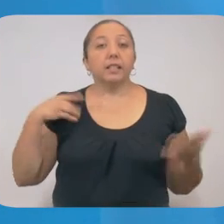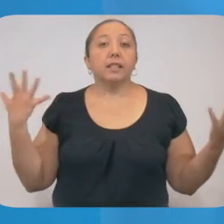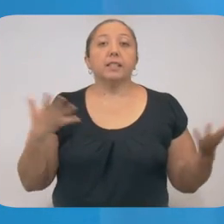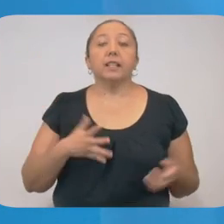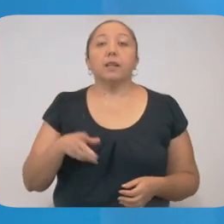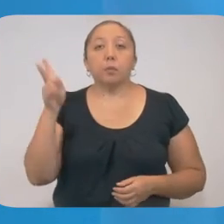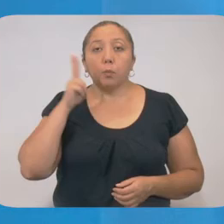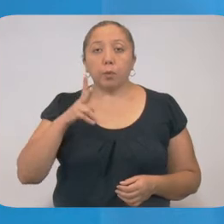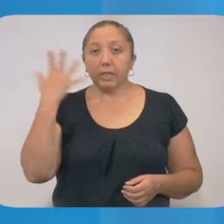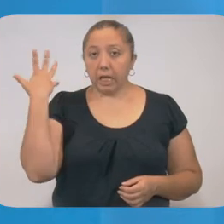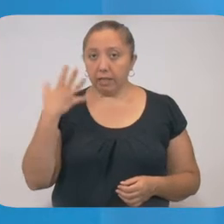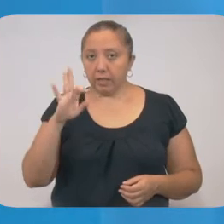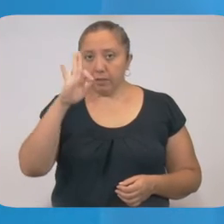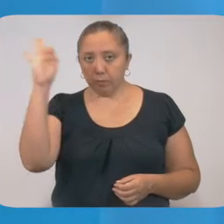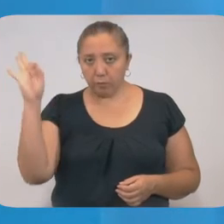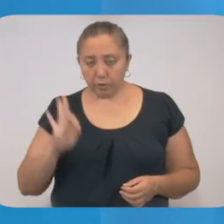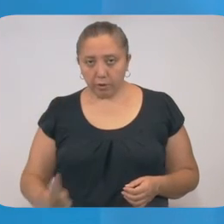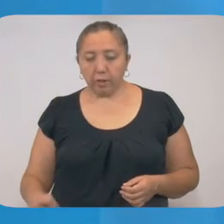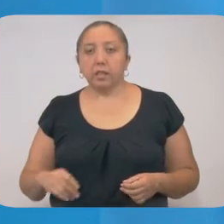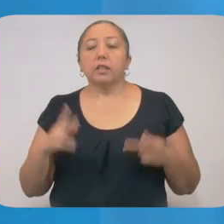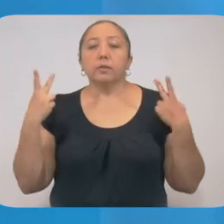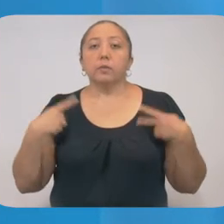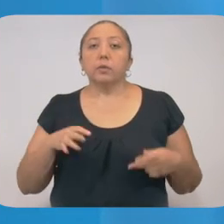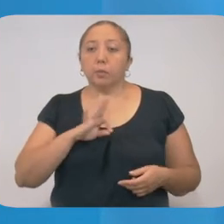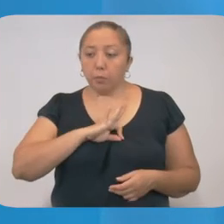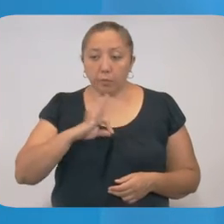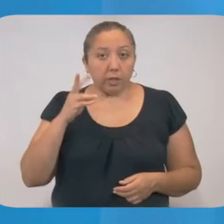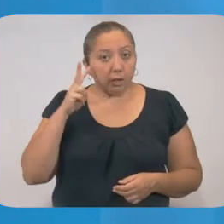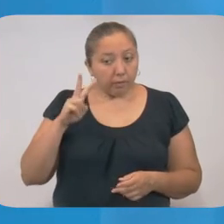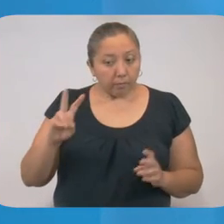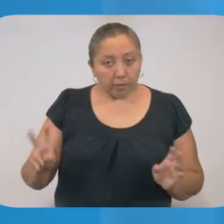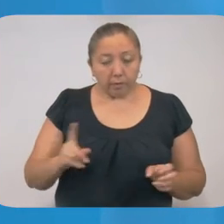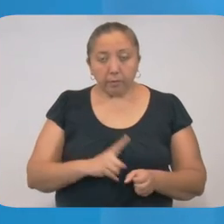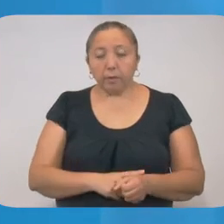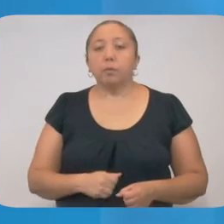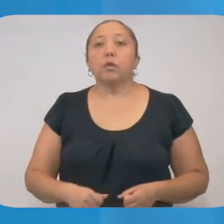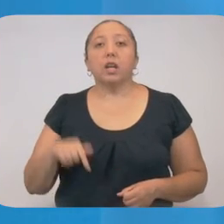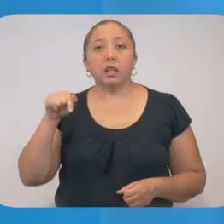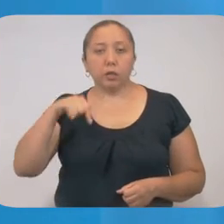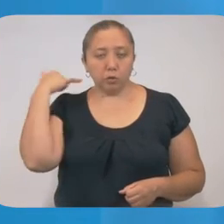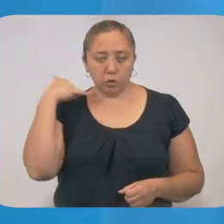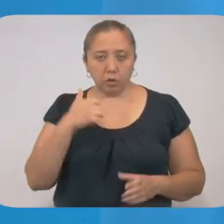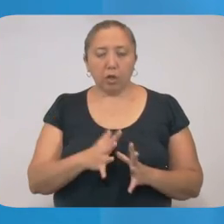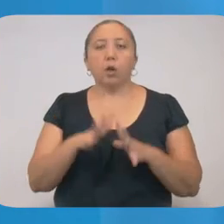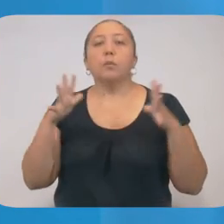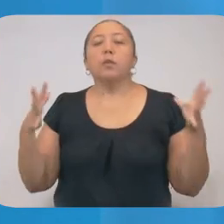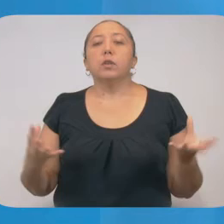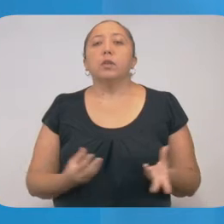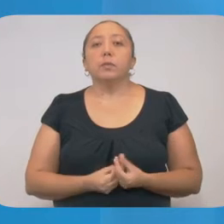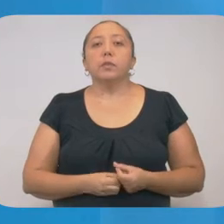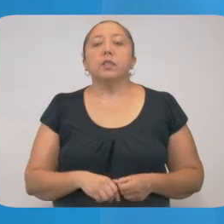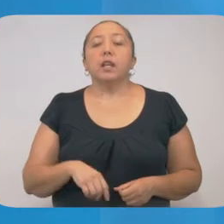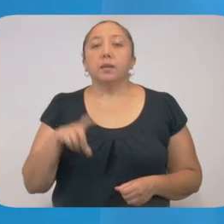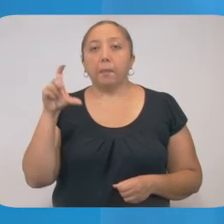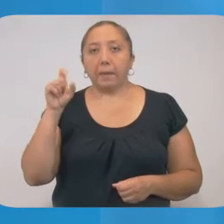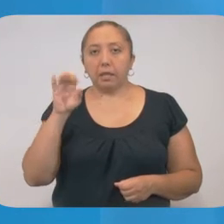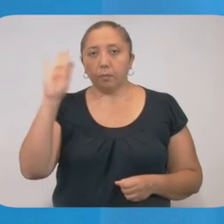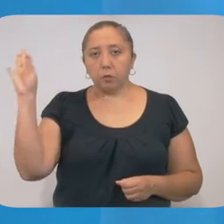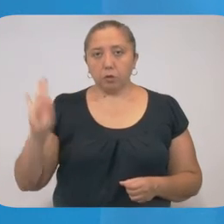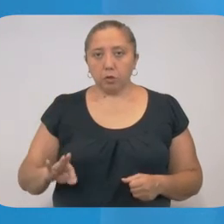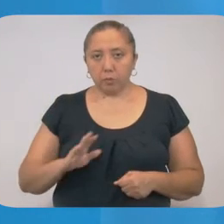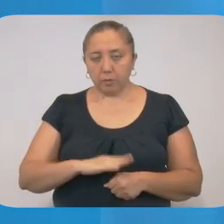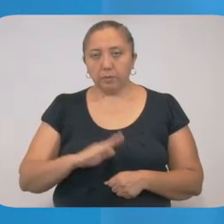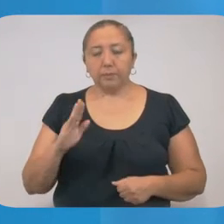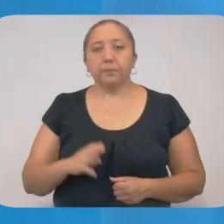realizar pruebas al 10% de los pacientes sintomáticos sospechosos. Y en Yucatán, duplicado ese porcentaje hasta un